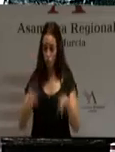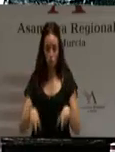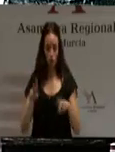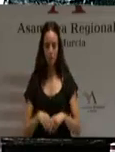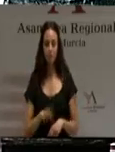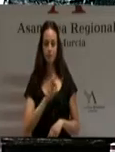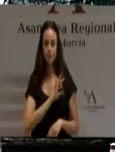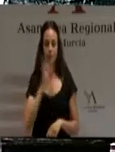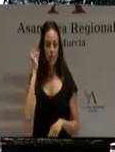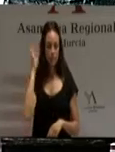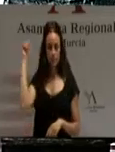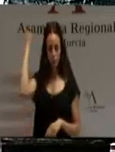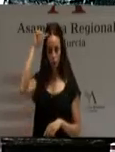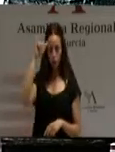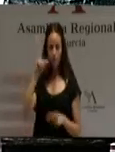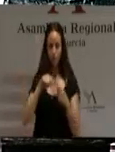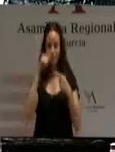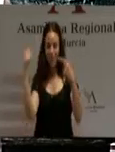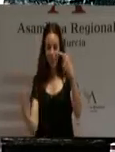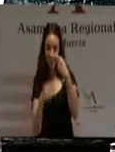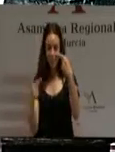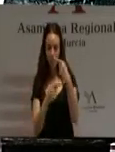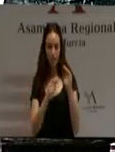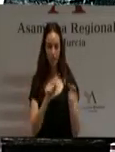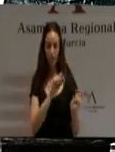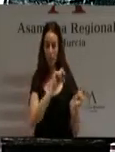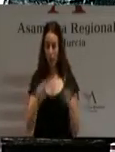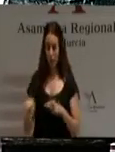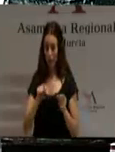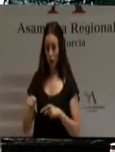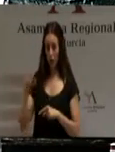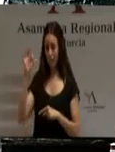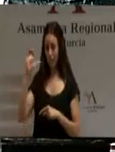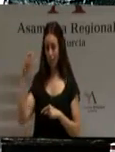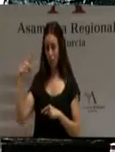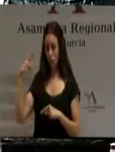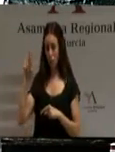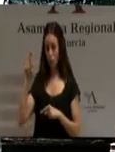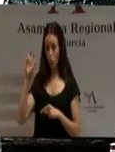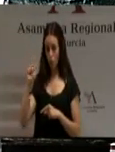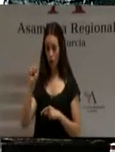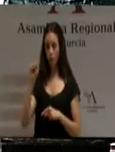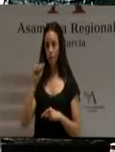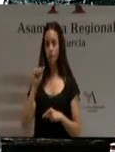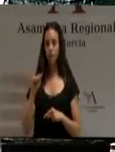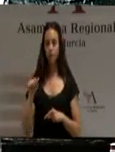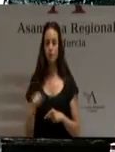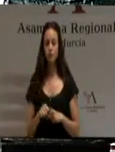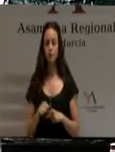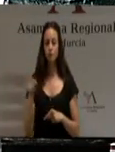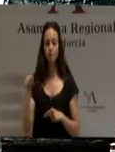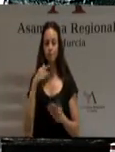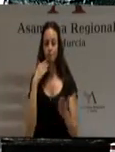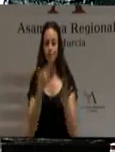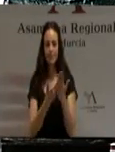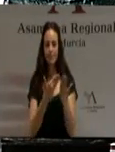Señorías, el déficit estructural de la cuenca del Seguro, unido a las sequías con que la naturaleza castiga nuestra región secularmente, exigían del